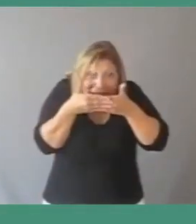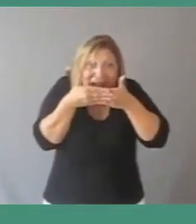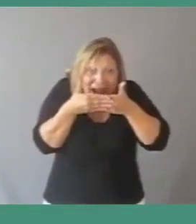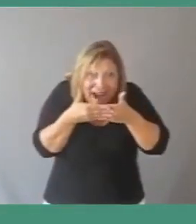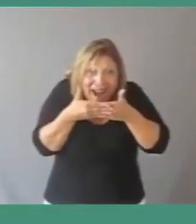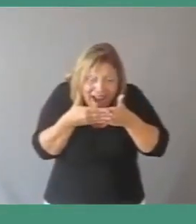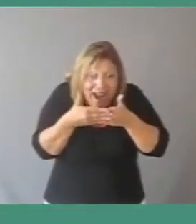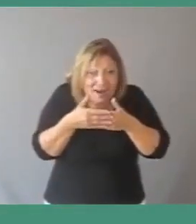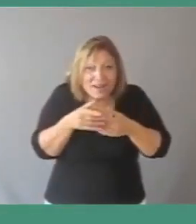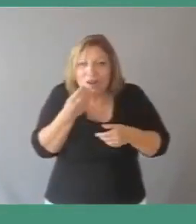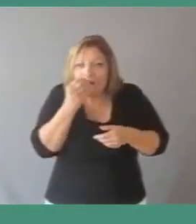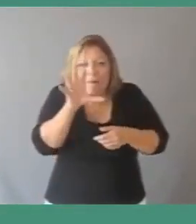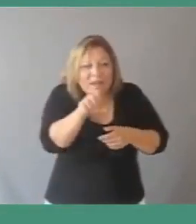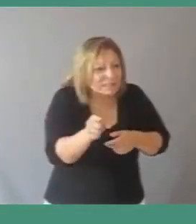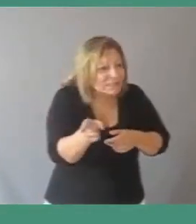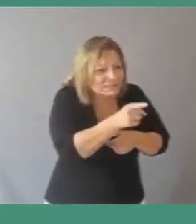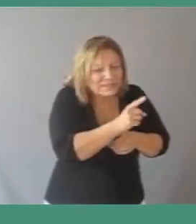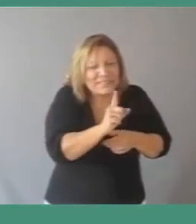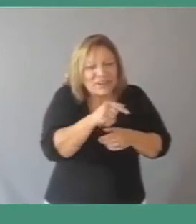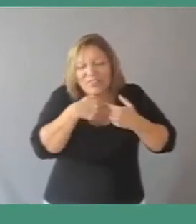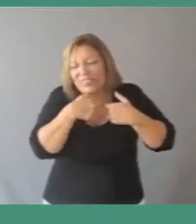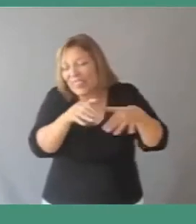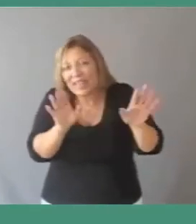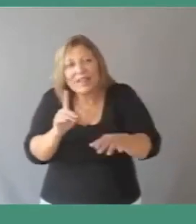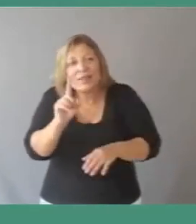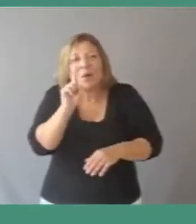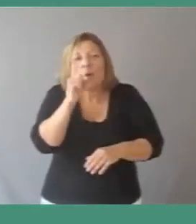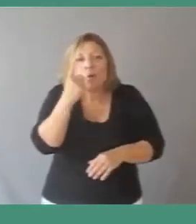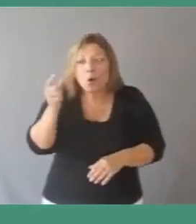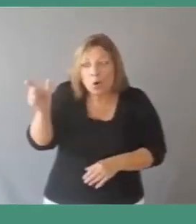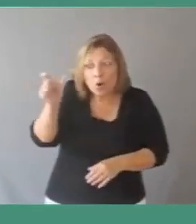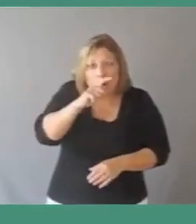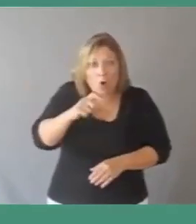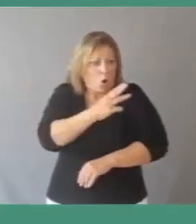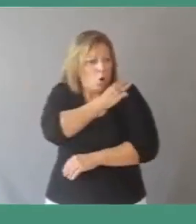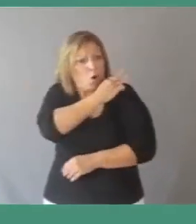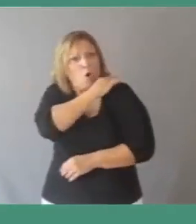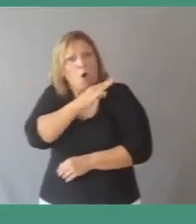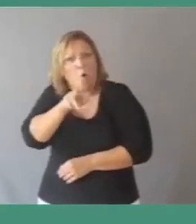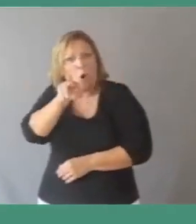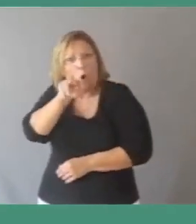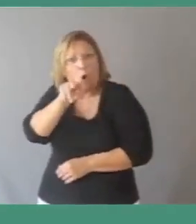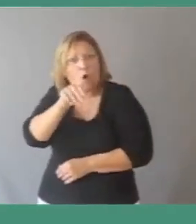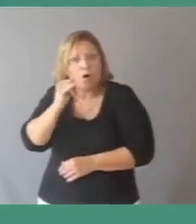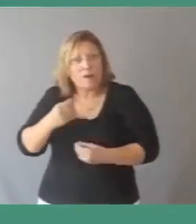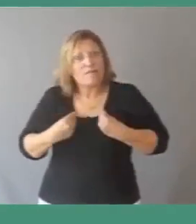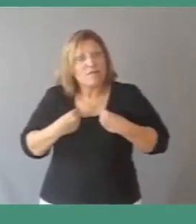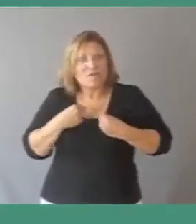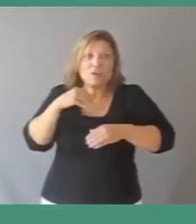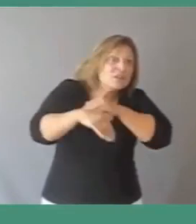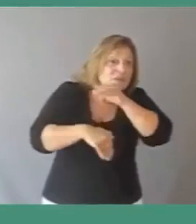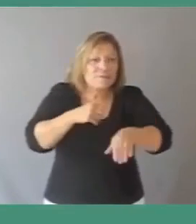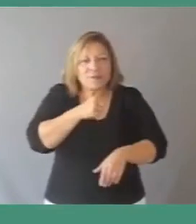No quisieron comer a ningún hombre, aunque bien lo merecían. Sólo cuando pasó uno que tenía galones de oro en el traje y que estaba vivo,